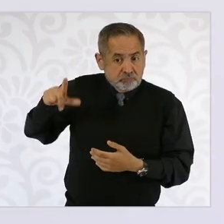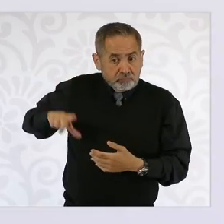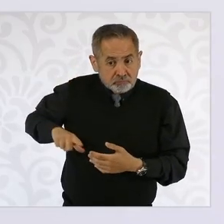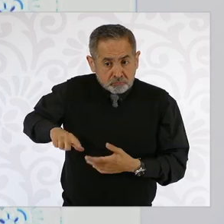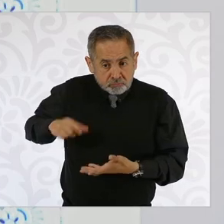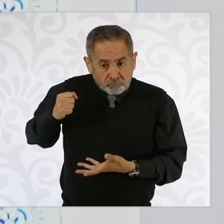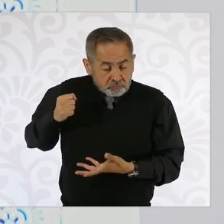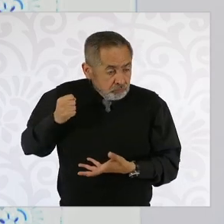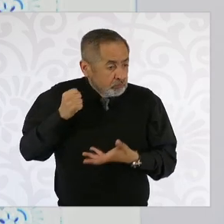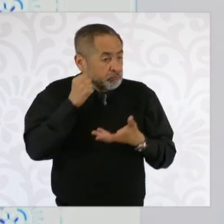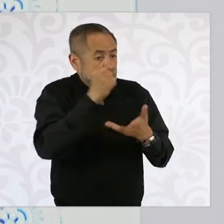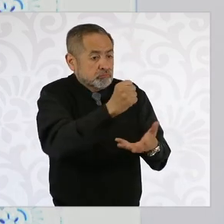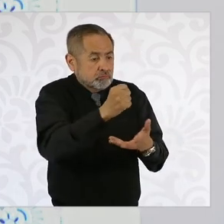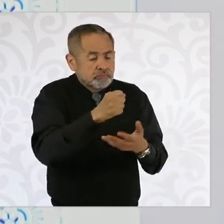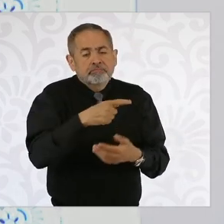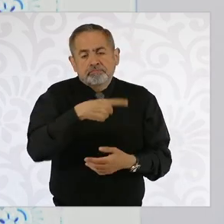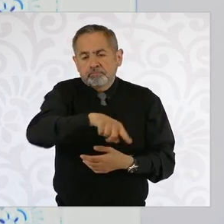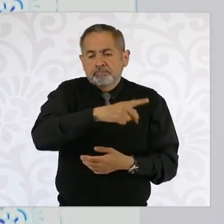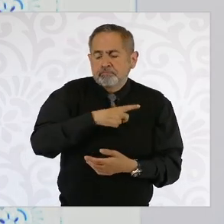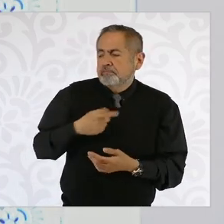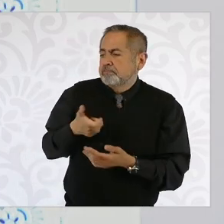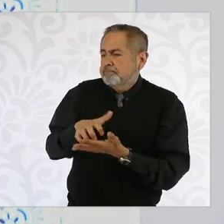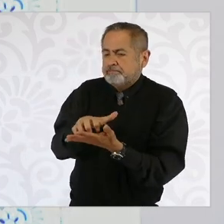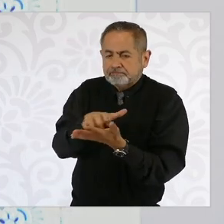usarse con austeridad.